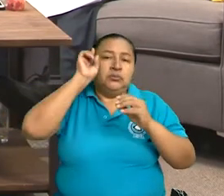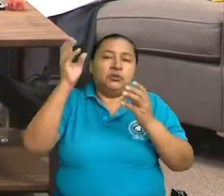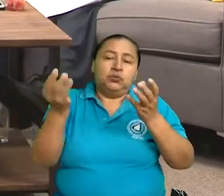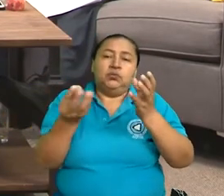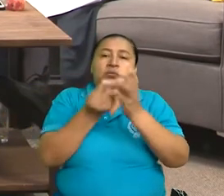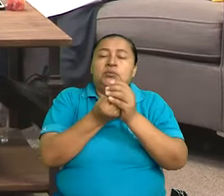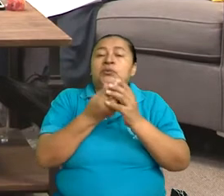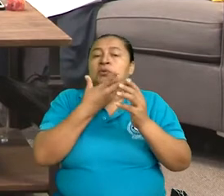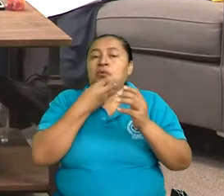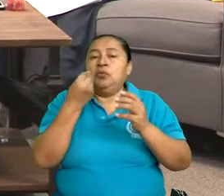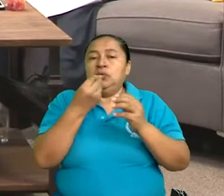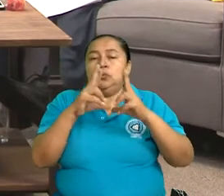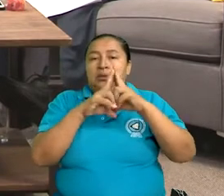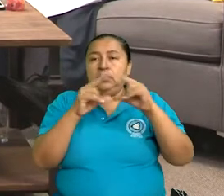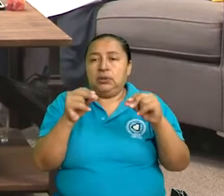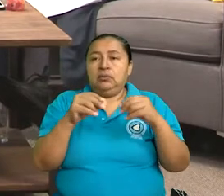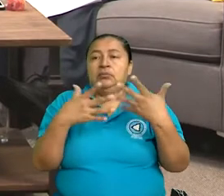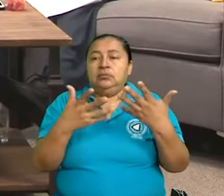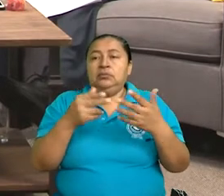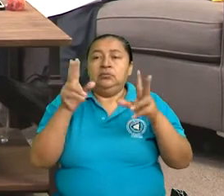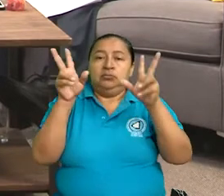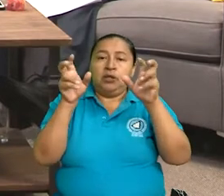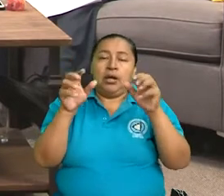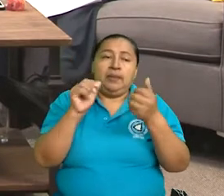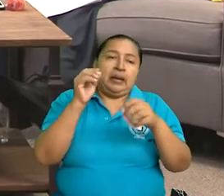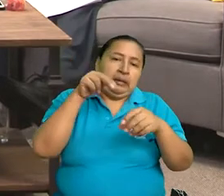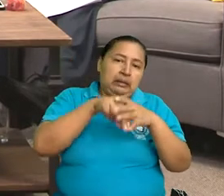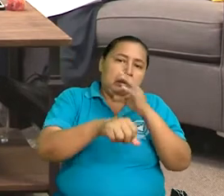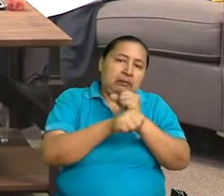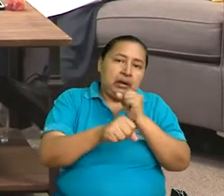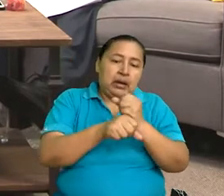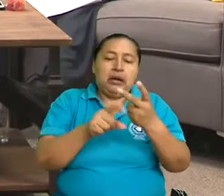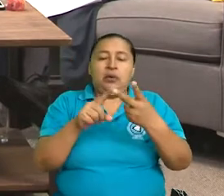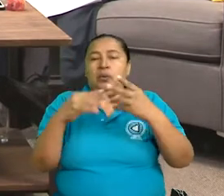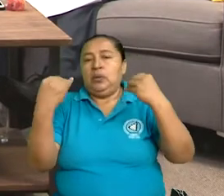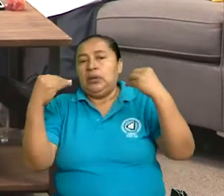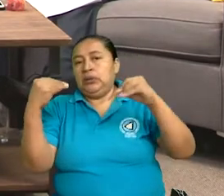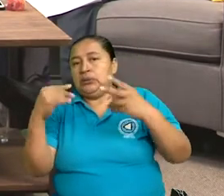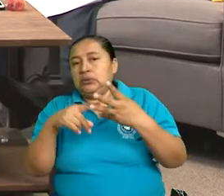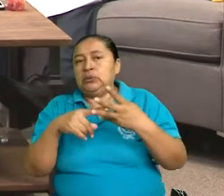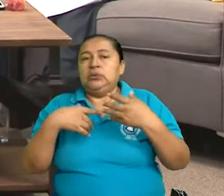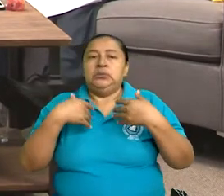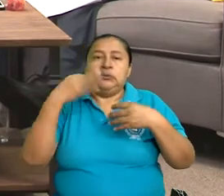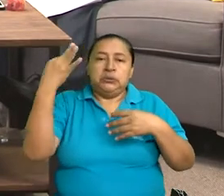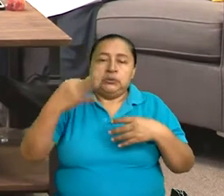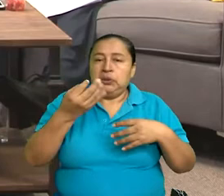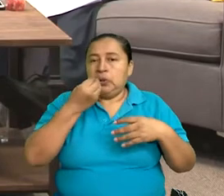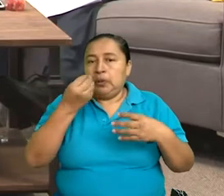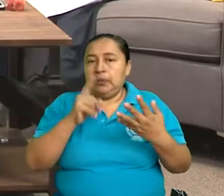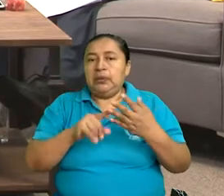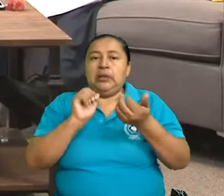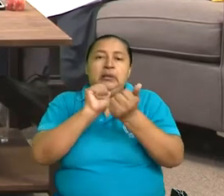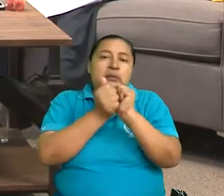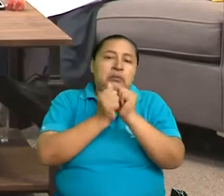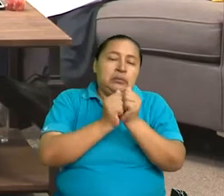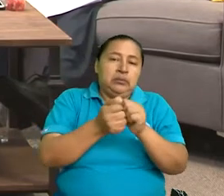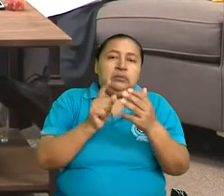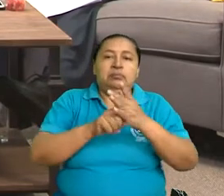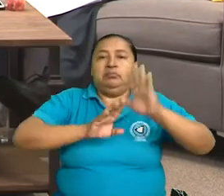juventud nicaragüense. Es decir, en materia de empleo, educación, seguridad alimentaria, deporte,